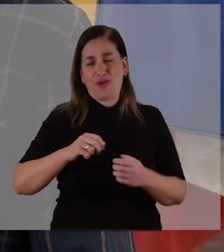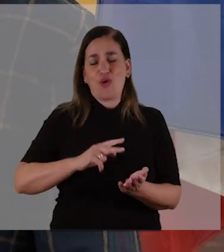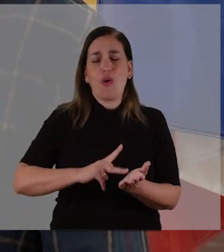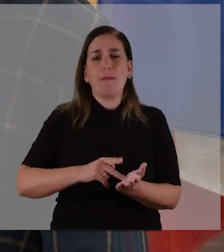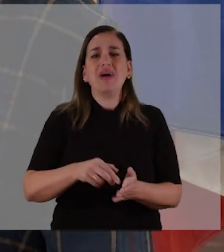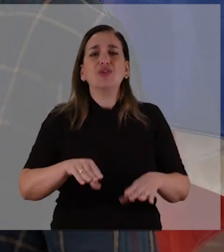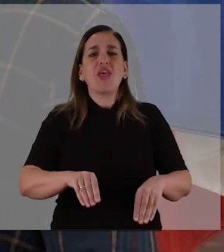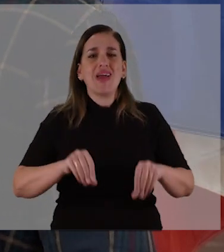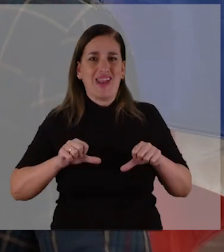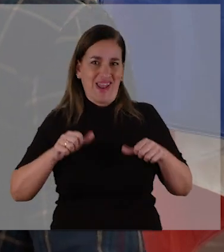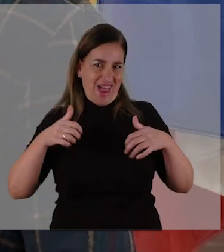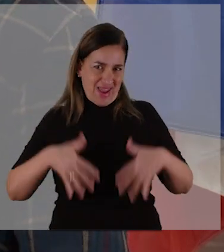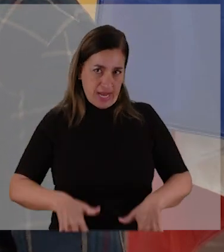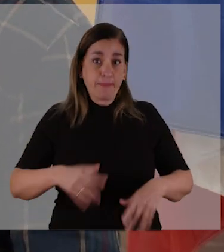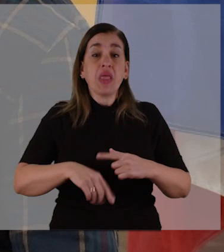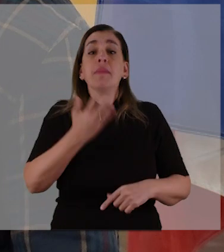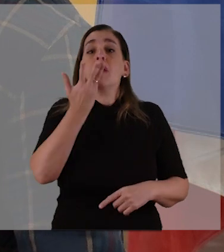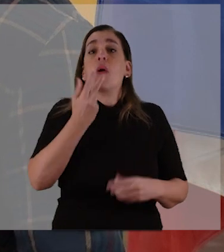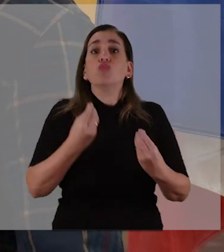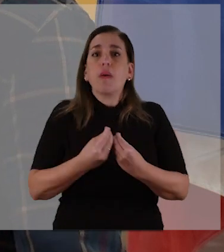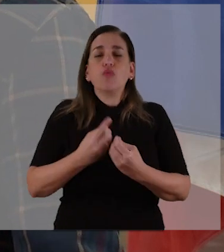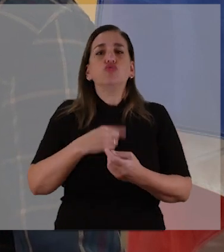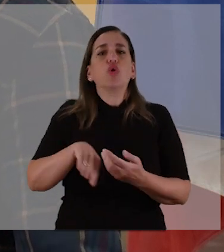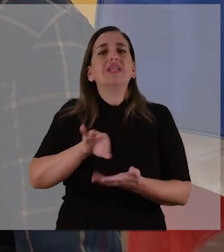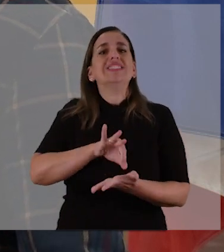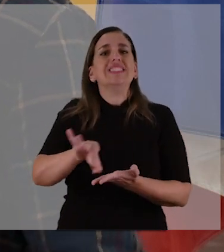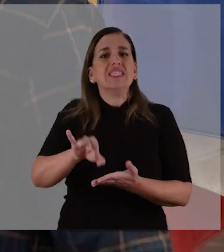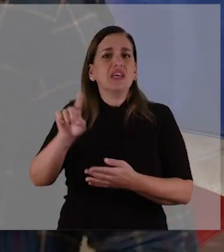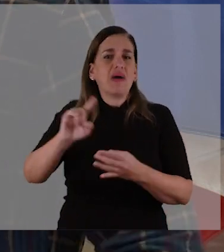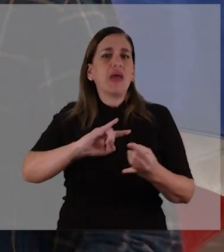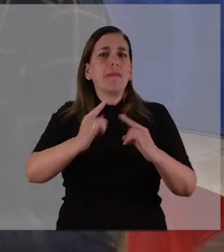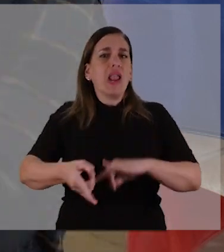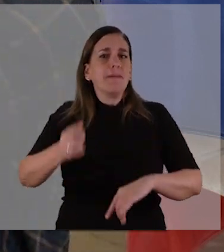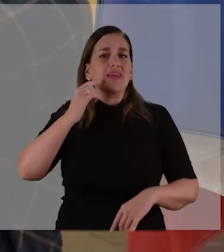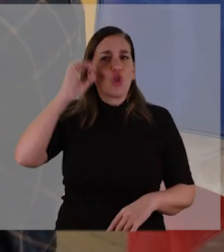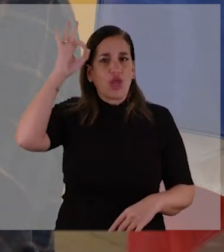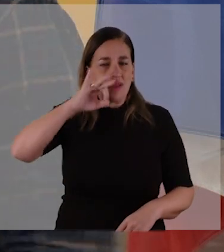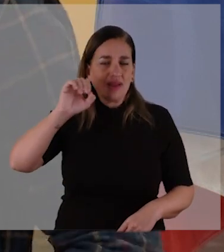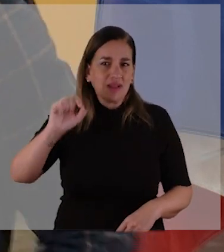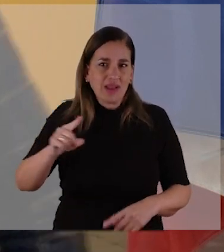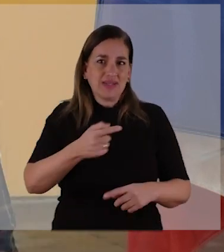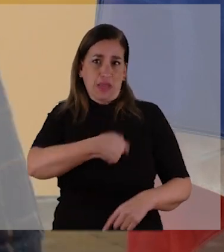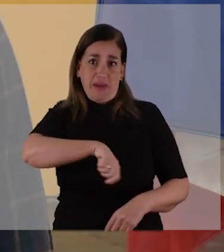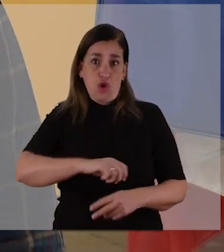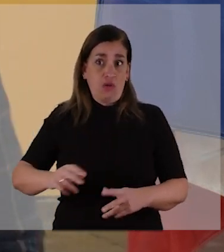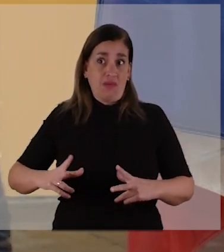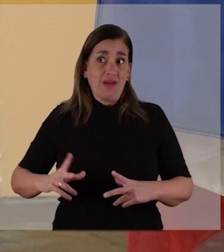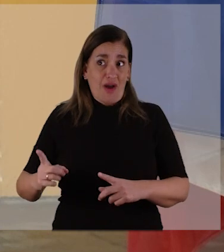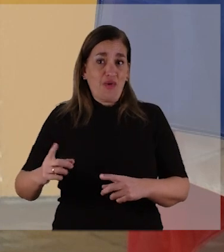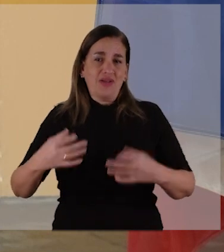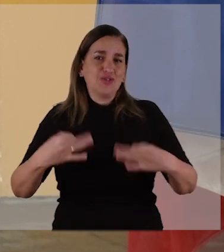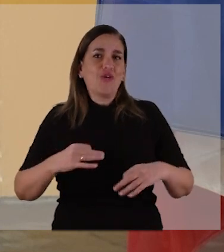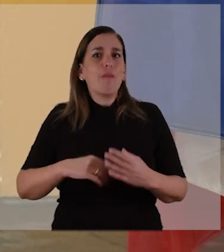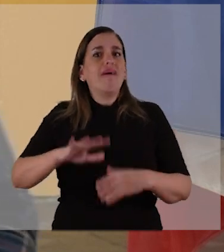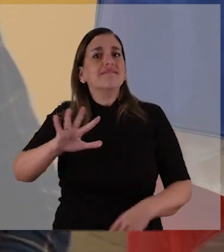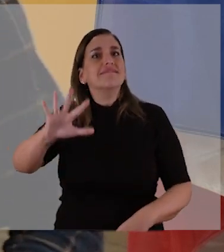A mí me gusta mucho el sistema inglés y el sistema español, el sistema parlamentario. Entonces cuando hablaba Otero, yo